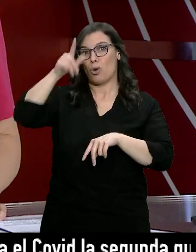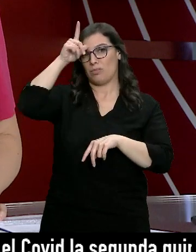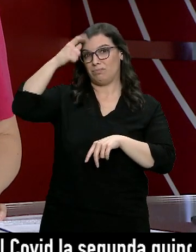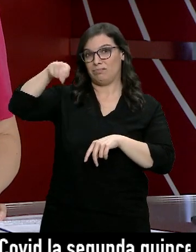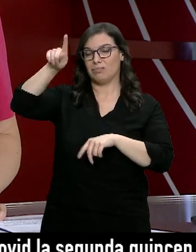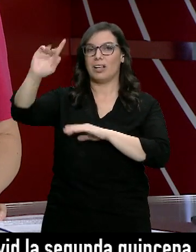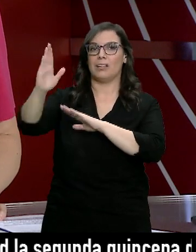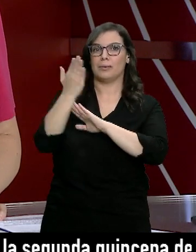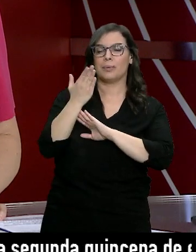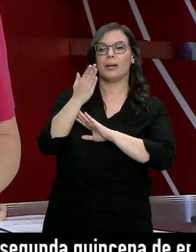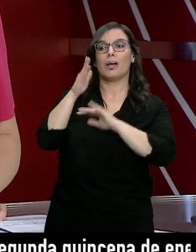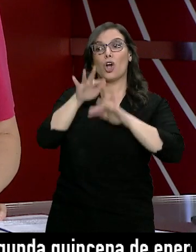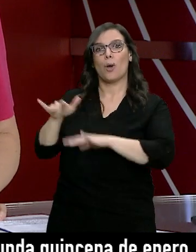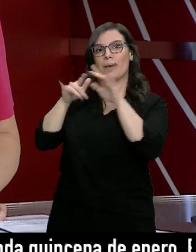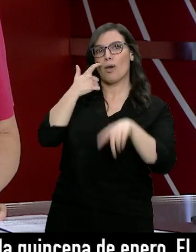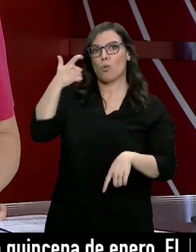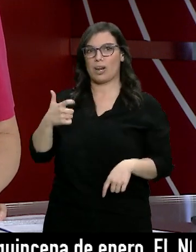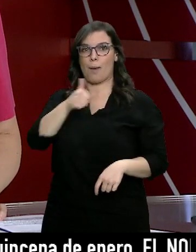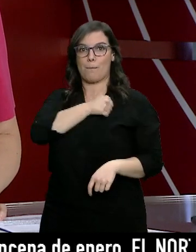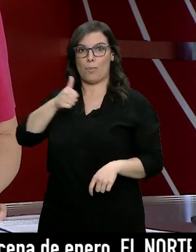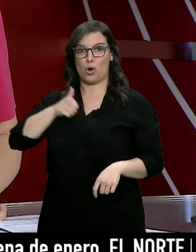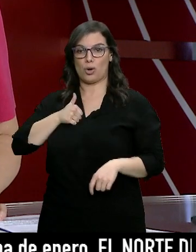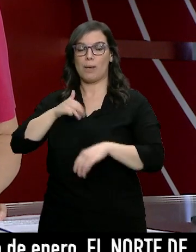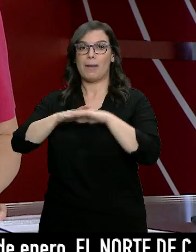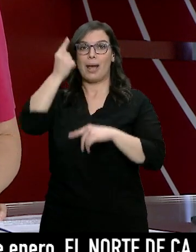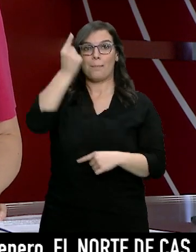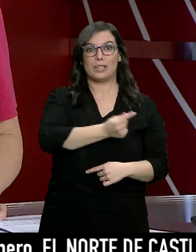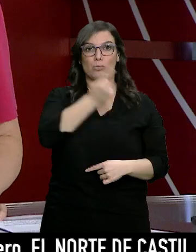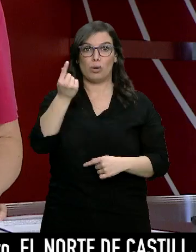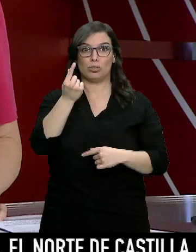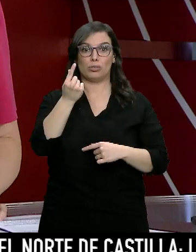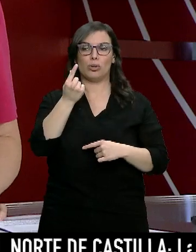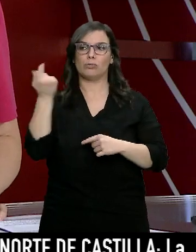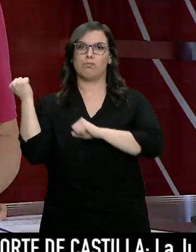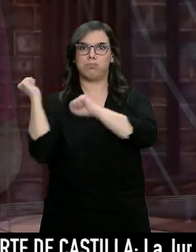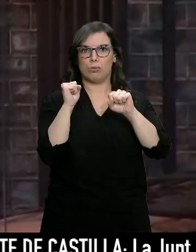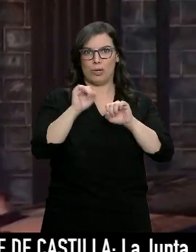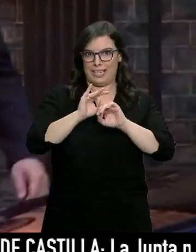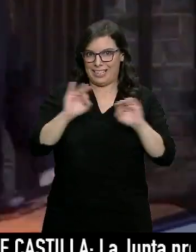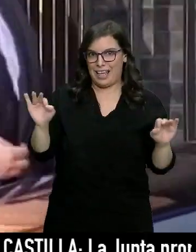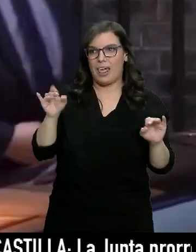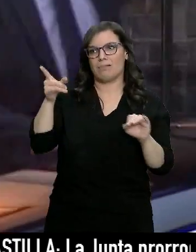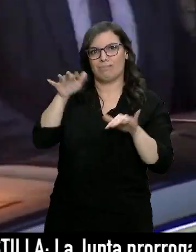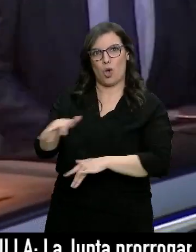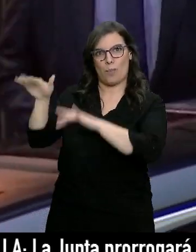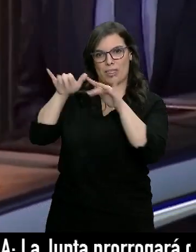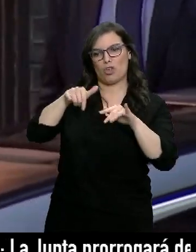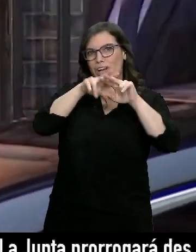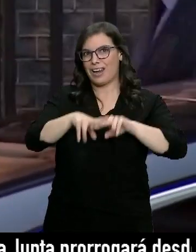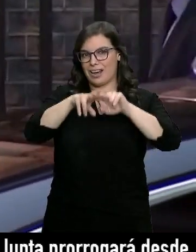convencido a Hungría y Polonia para que no veten los presupuestos comunitarios y no se bloqueen así los fondos de recuperación.